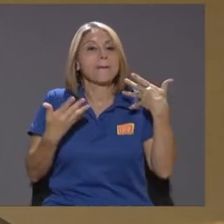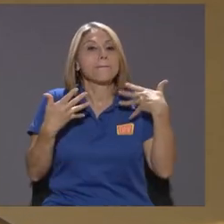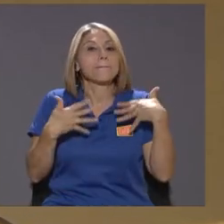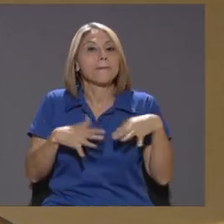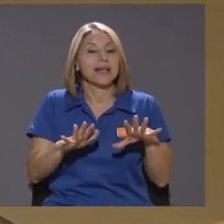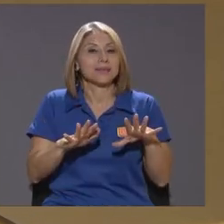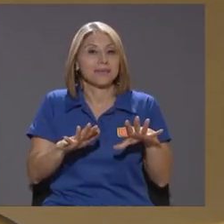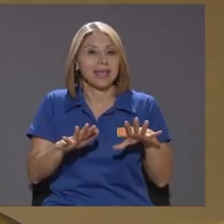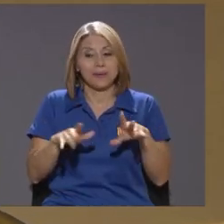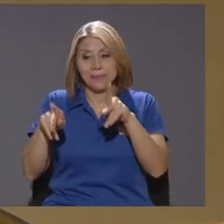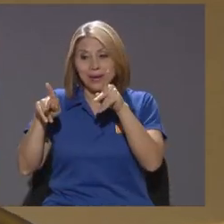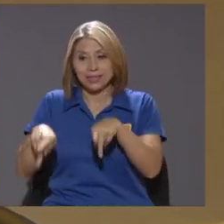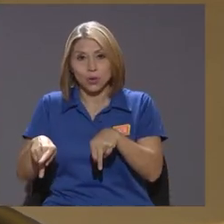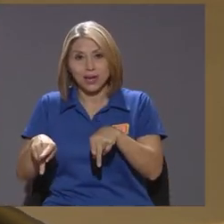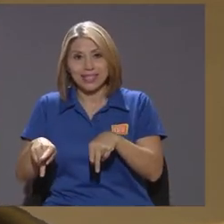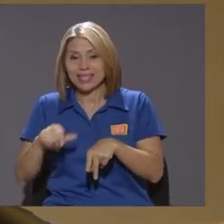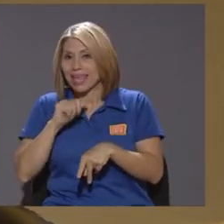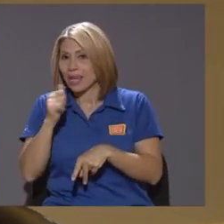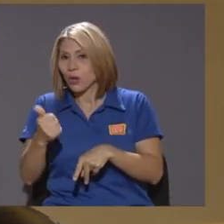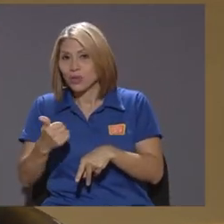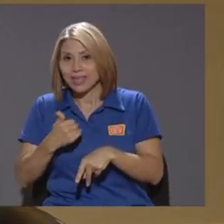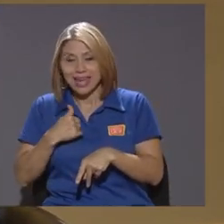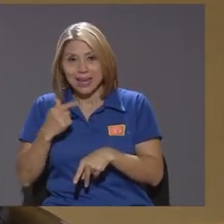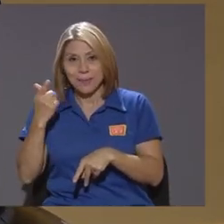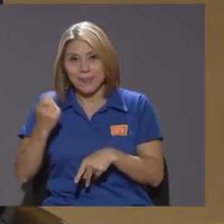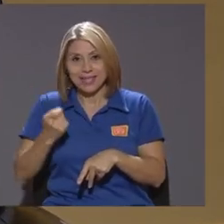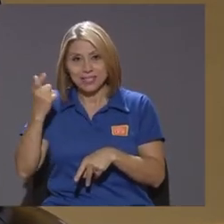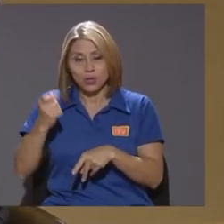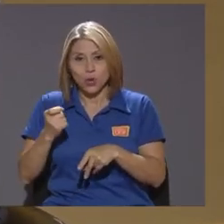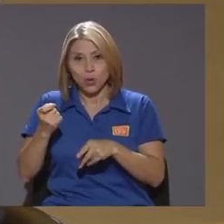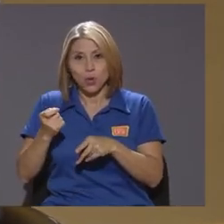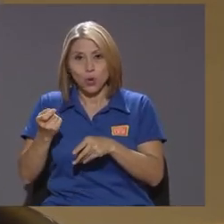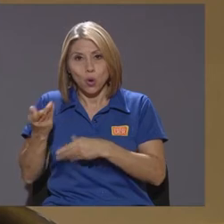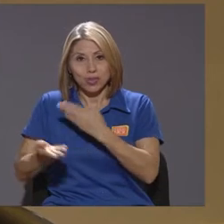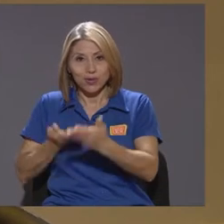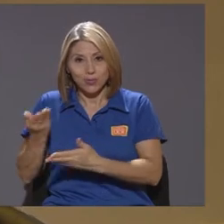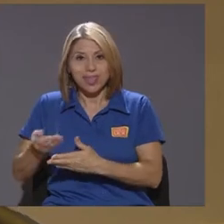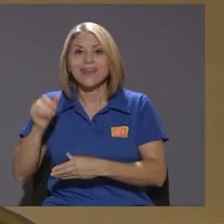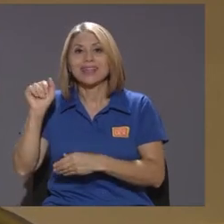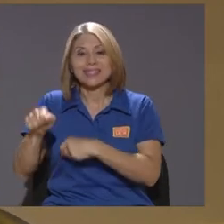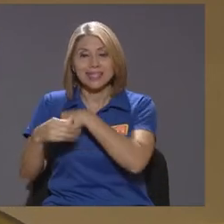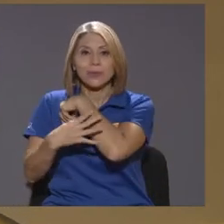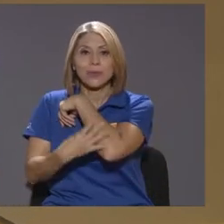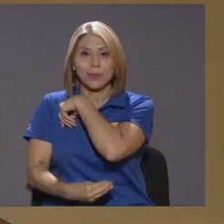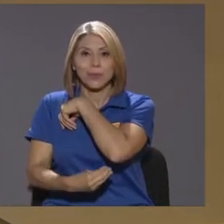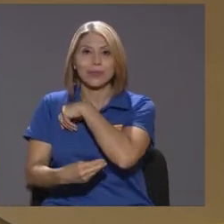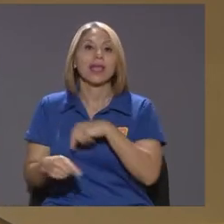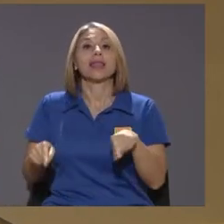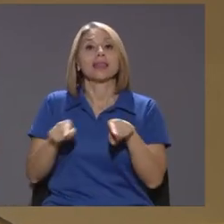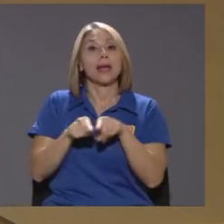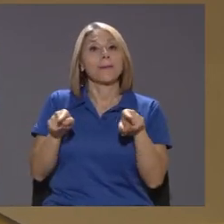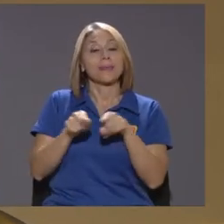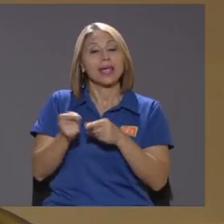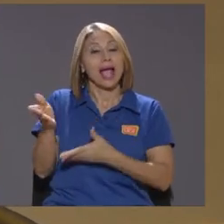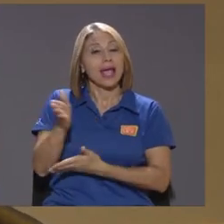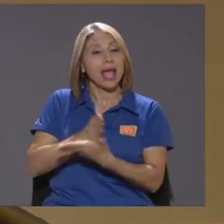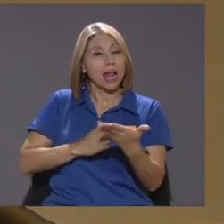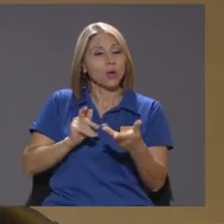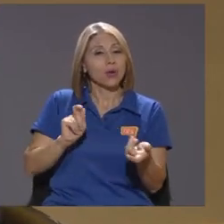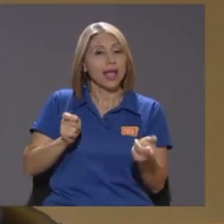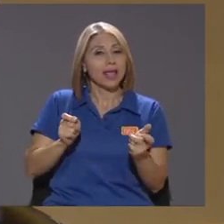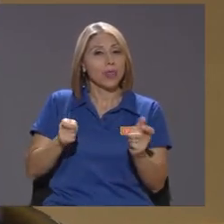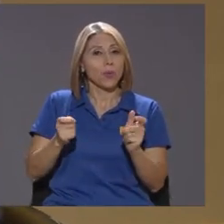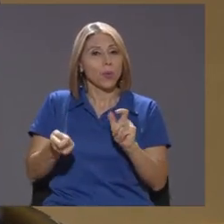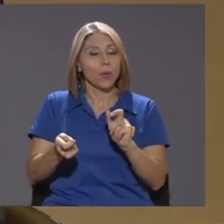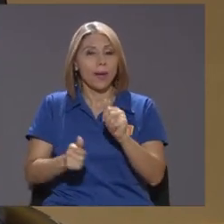una pensión contributiva los que caían en niveles de pobreza había otro factor de protección importante que también ha ido cambiando y es que la mayoría de los